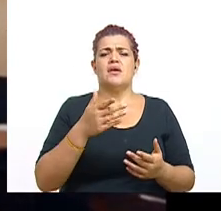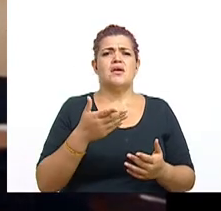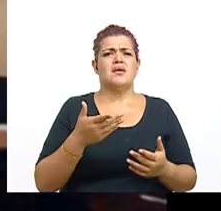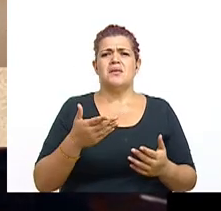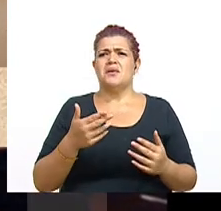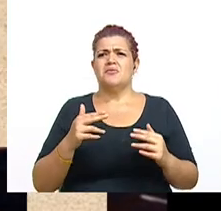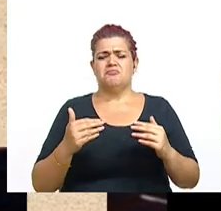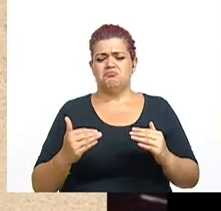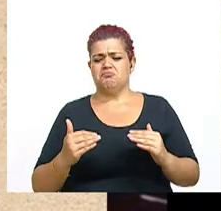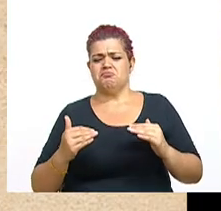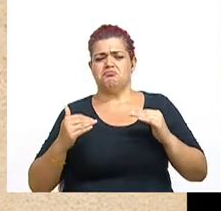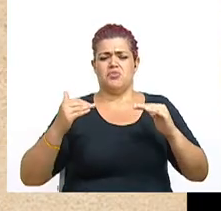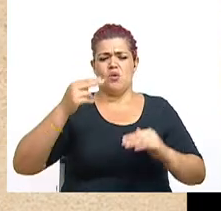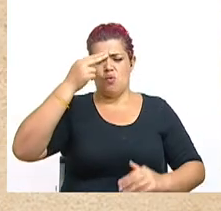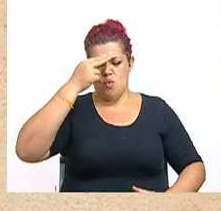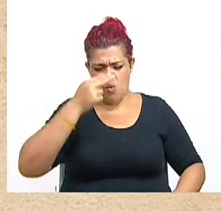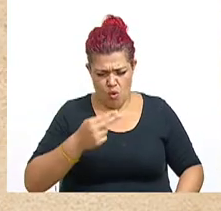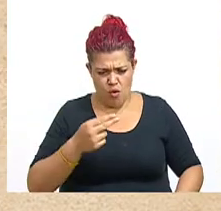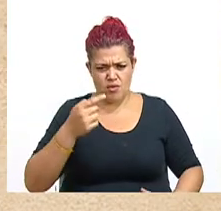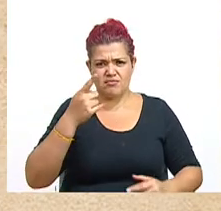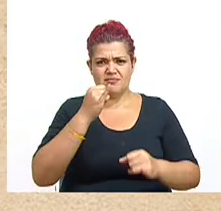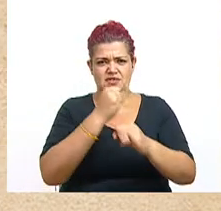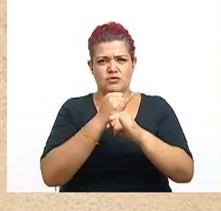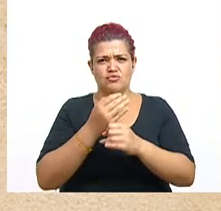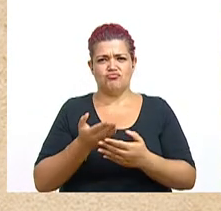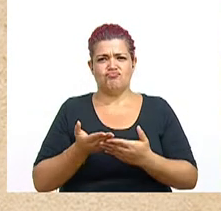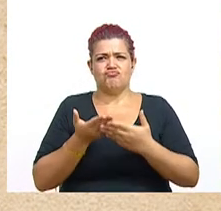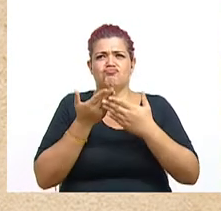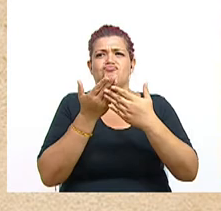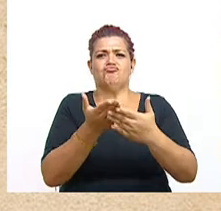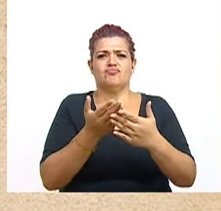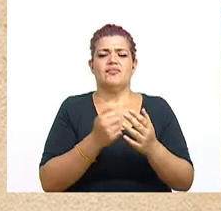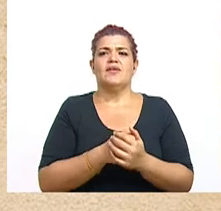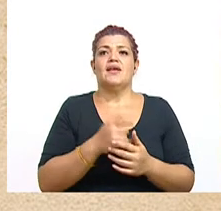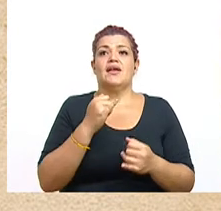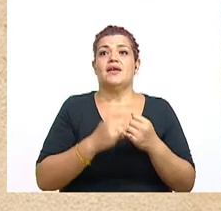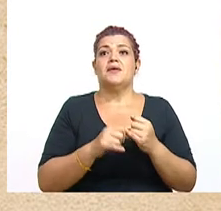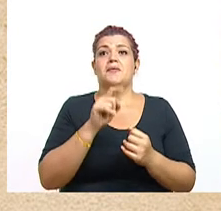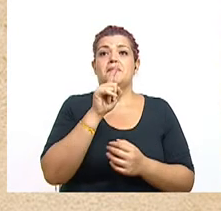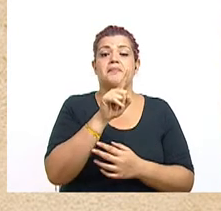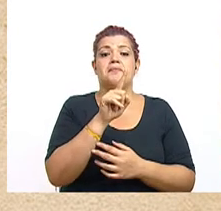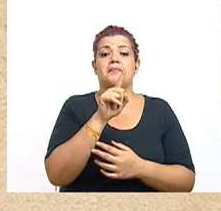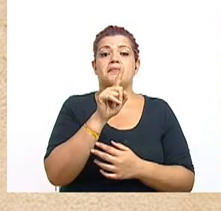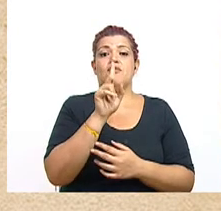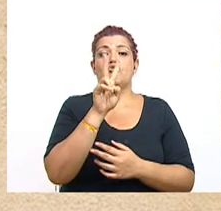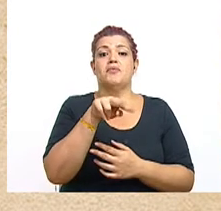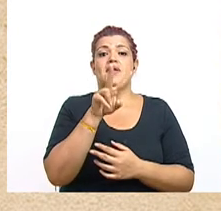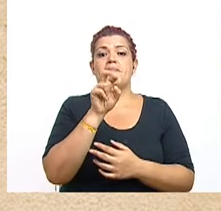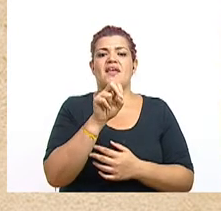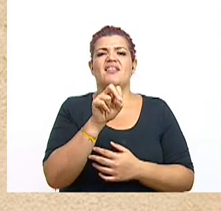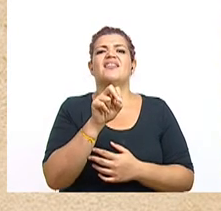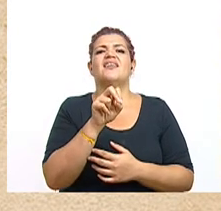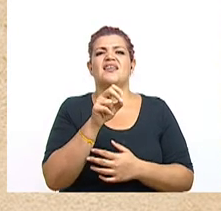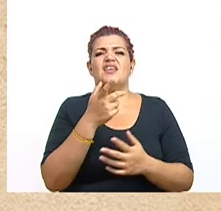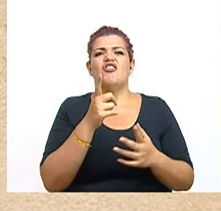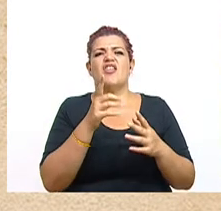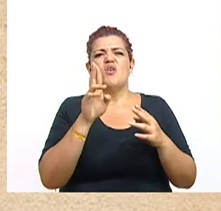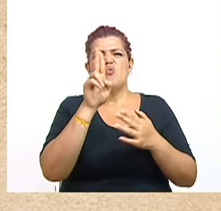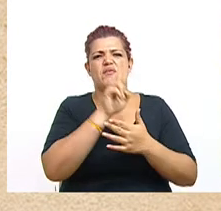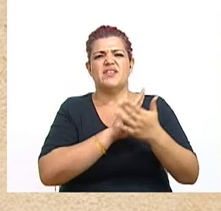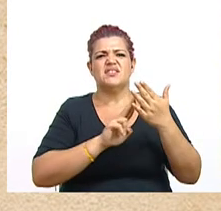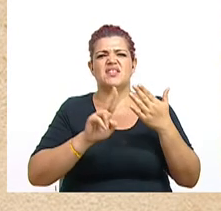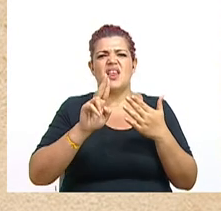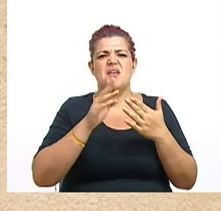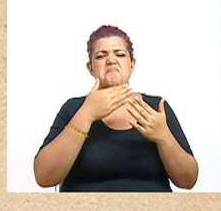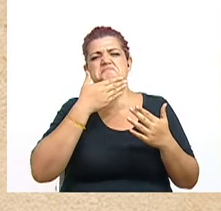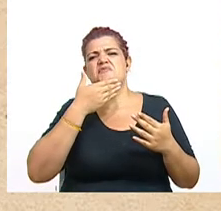se le puede dar a una institución. Y finalmente, en el 2020, la UCR se ubica ante las mejores 500 universidades